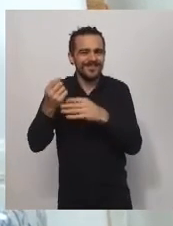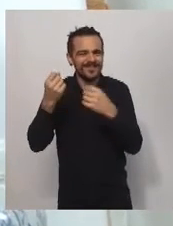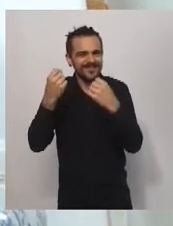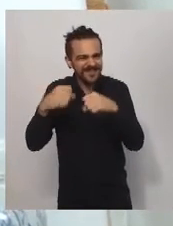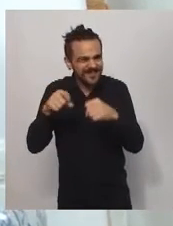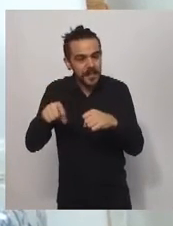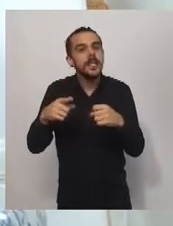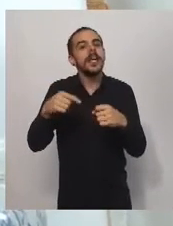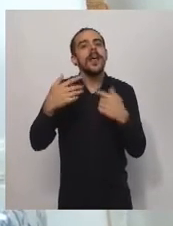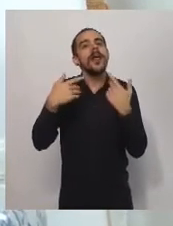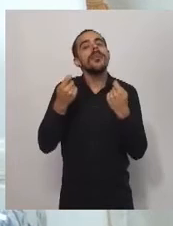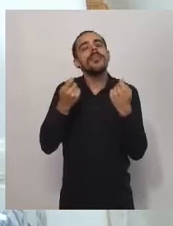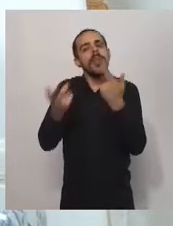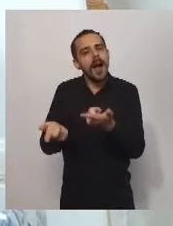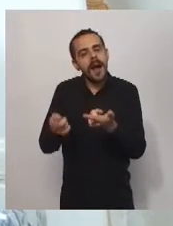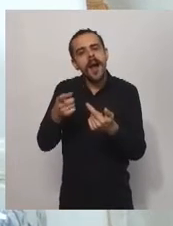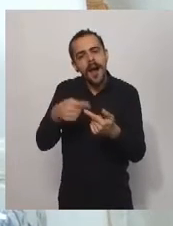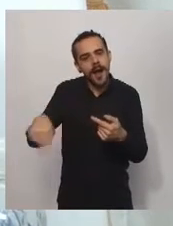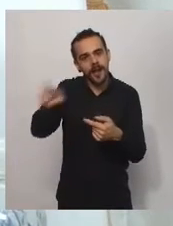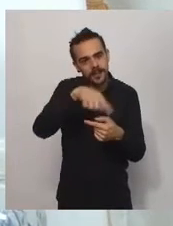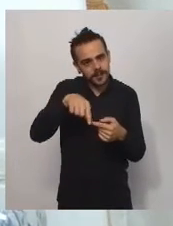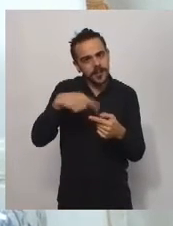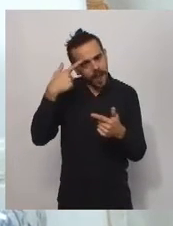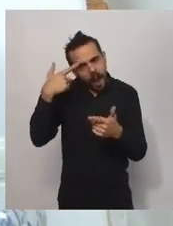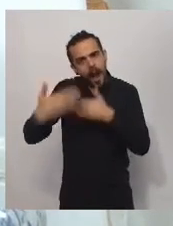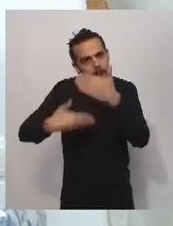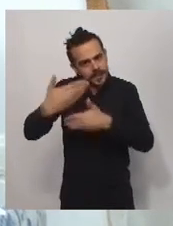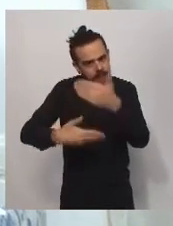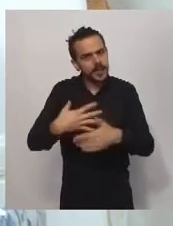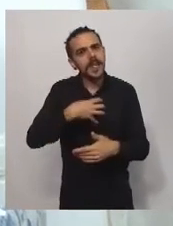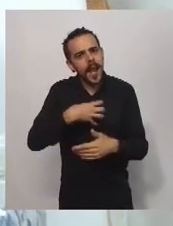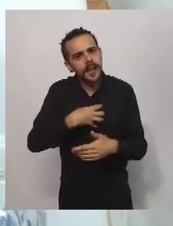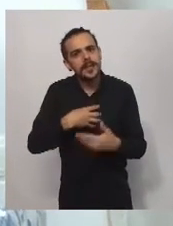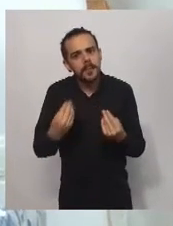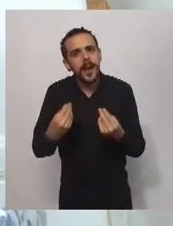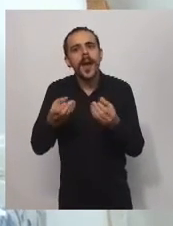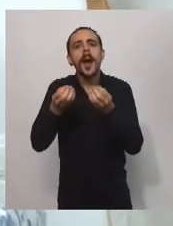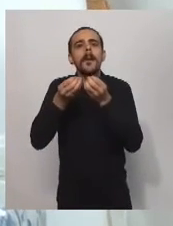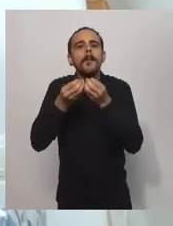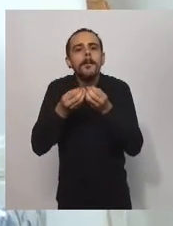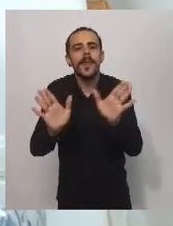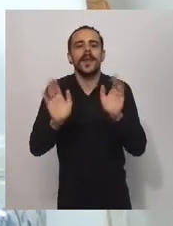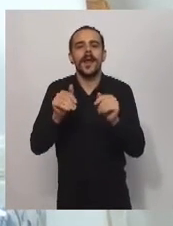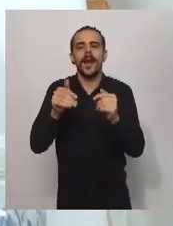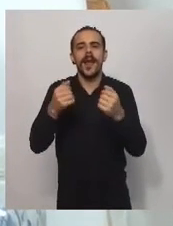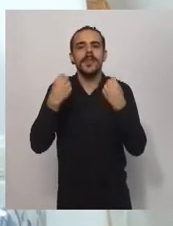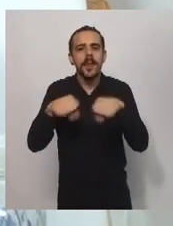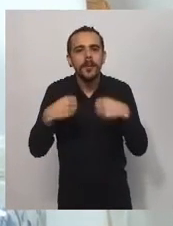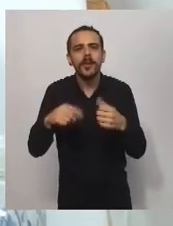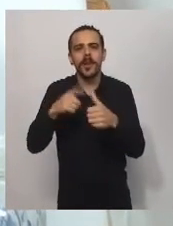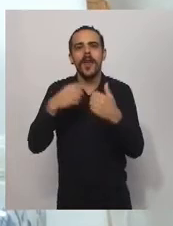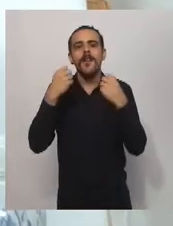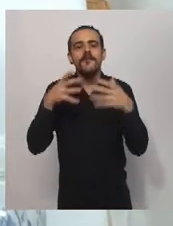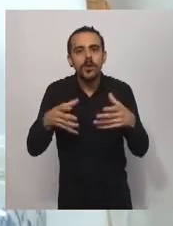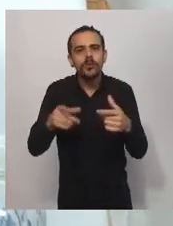clases, capacitaciones de iniciación deportiva en fútbol en básquet, en volei